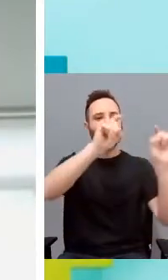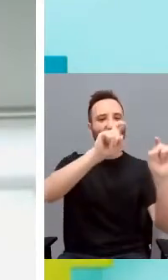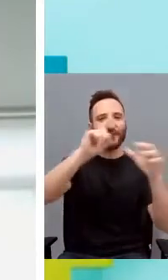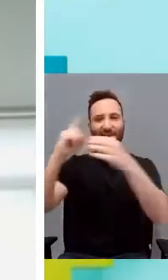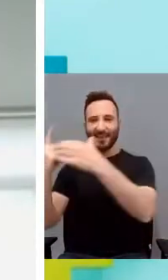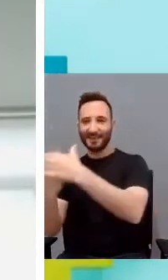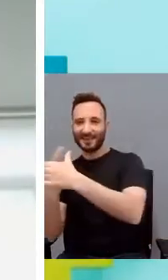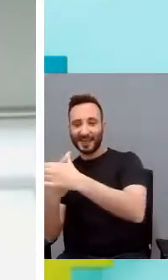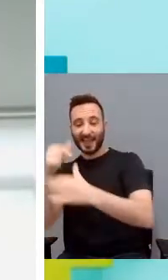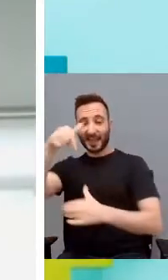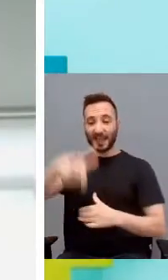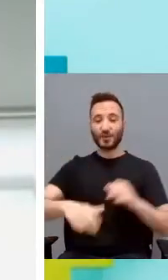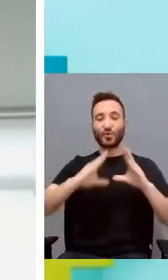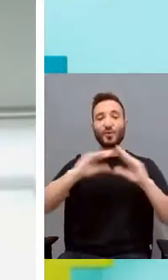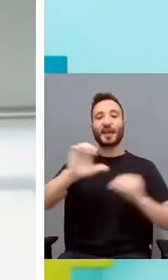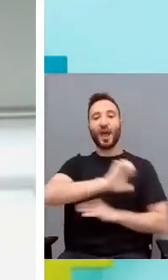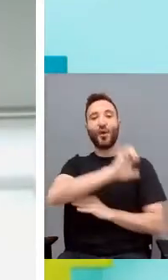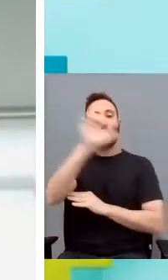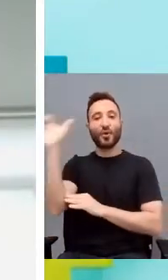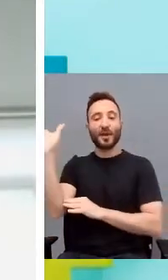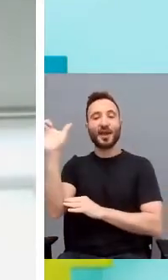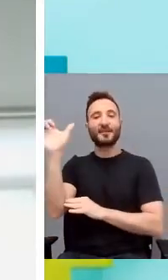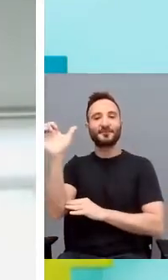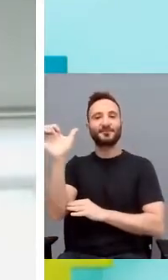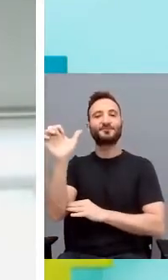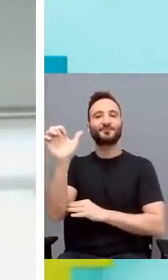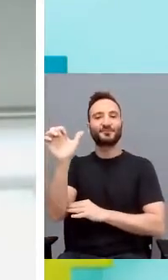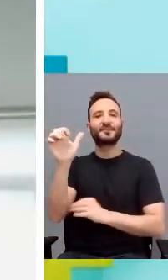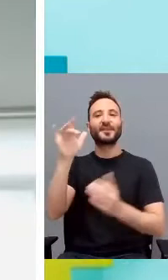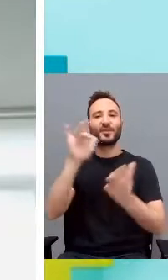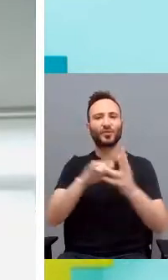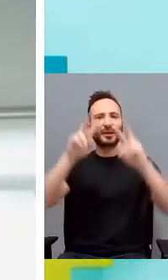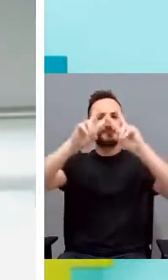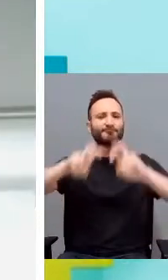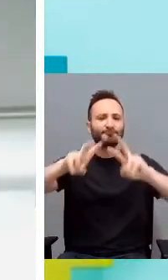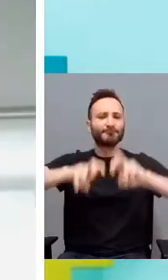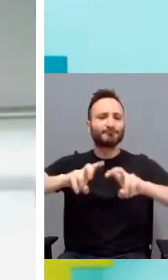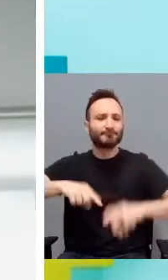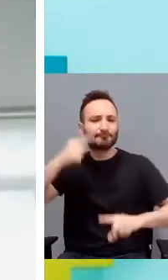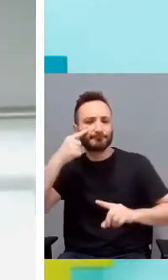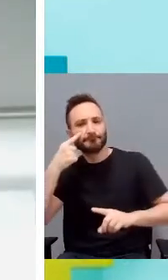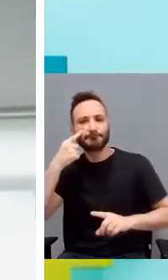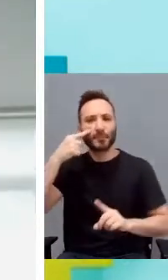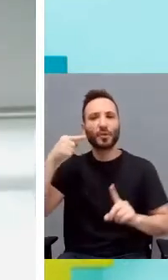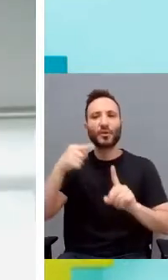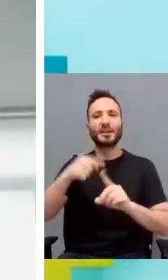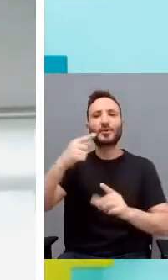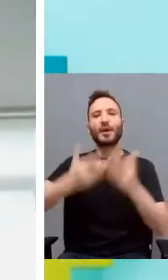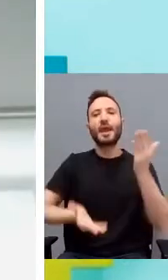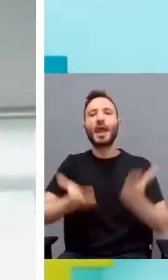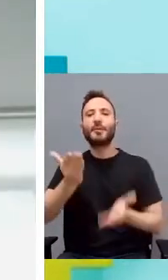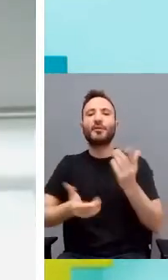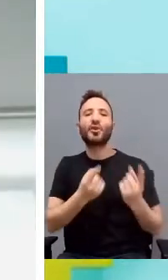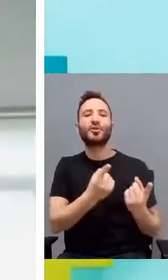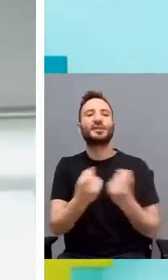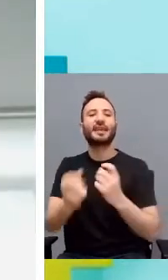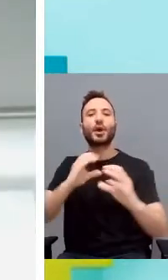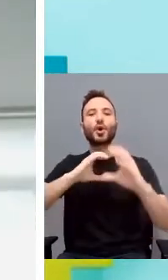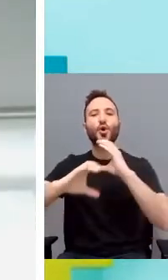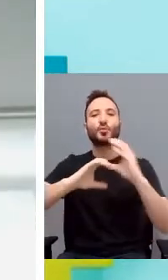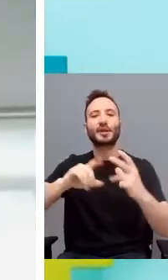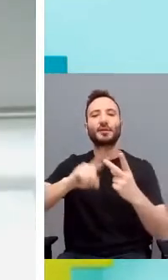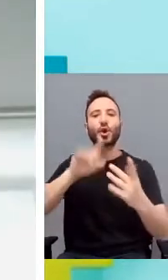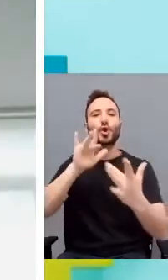la Universidad Europea se han llevado a término una serie de estudios centrados en la evaluación de las habilidades comunicativas, cognitivas,